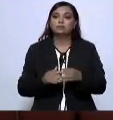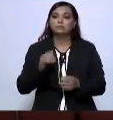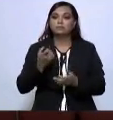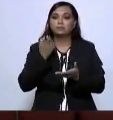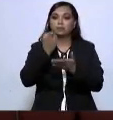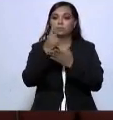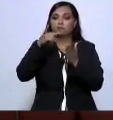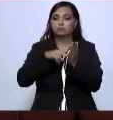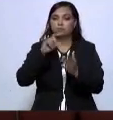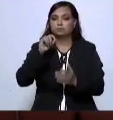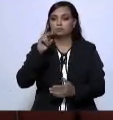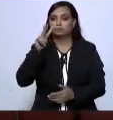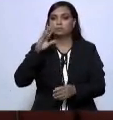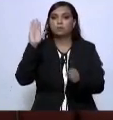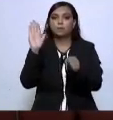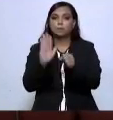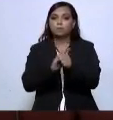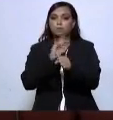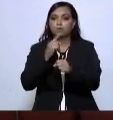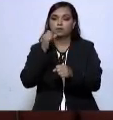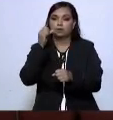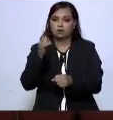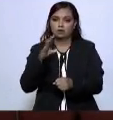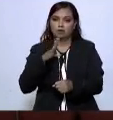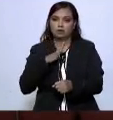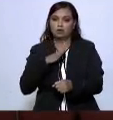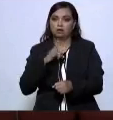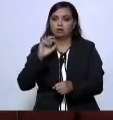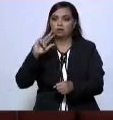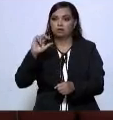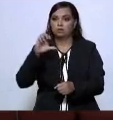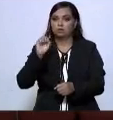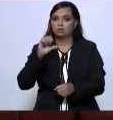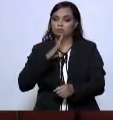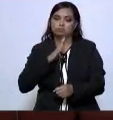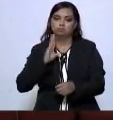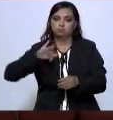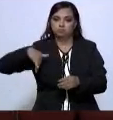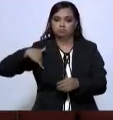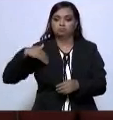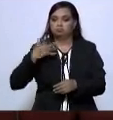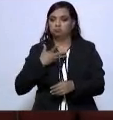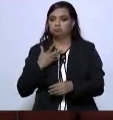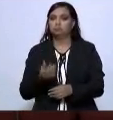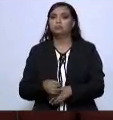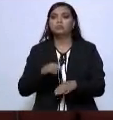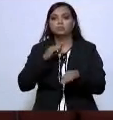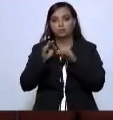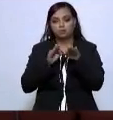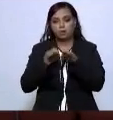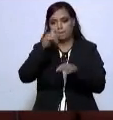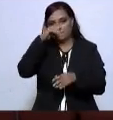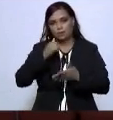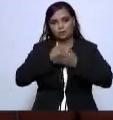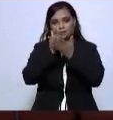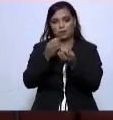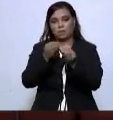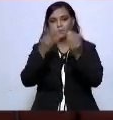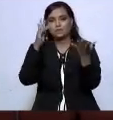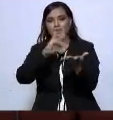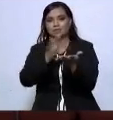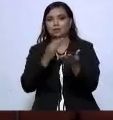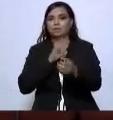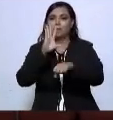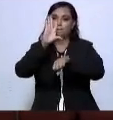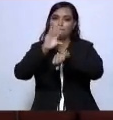del gasto 2022, porque ahí todavía tienen recursos. Y pues estamos para servirles. Muchas muchas gracias que nos